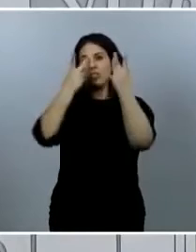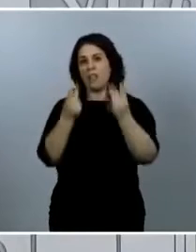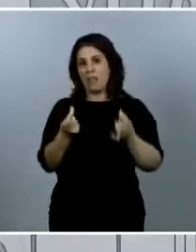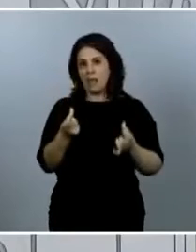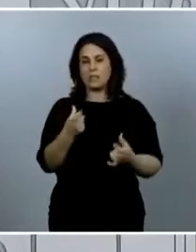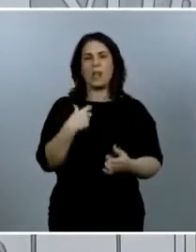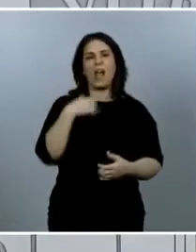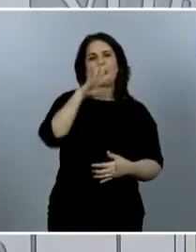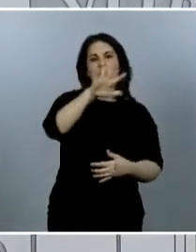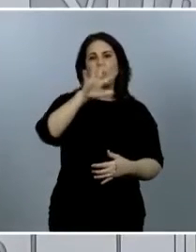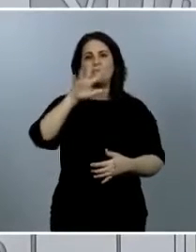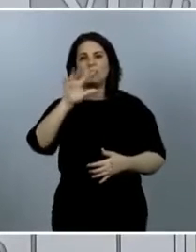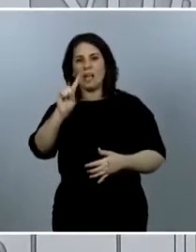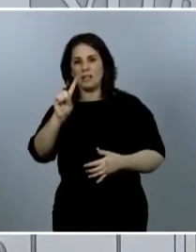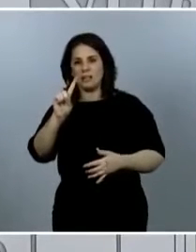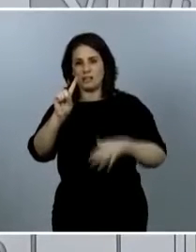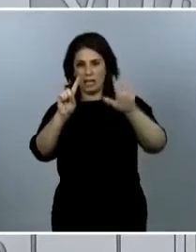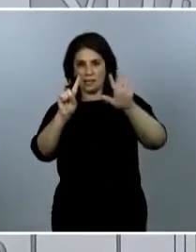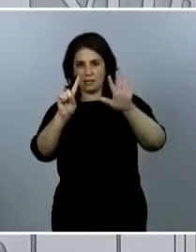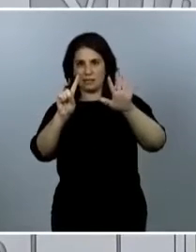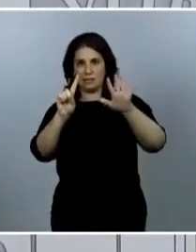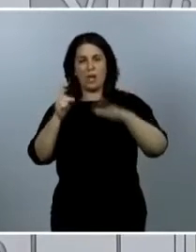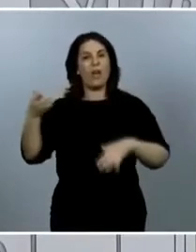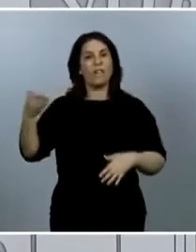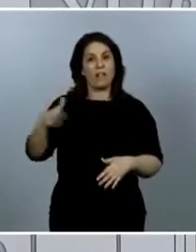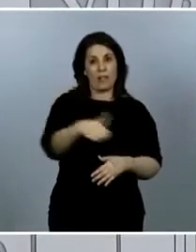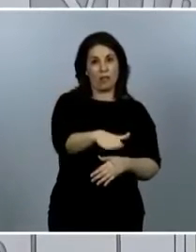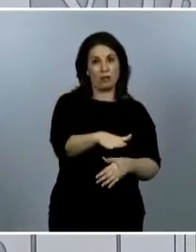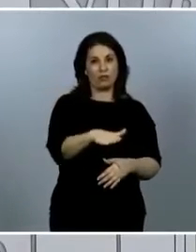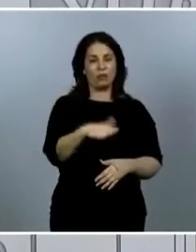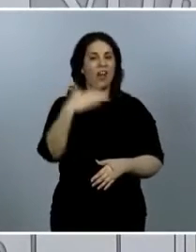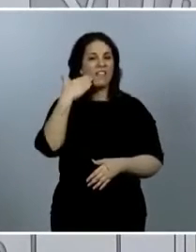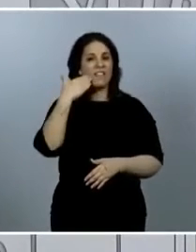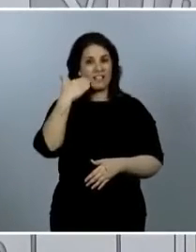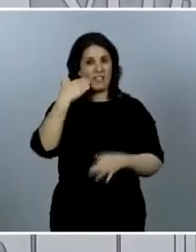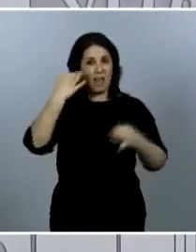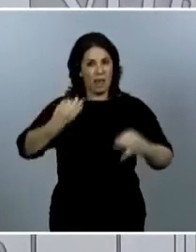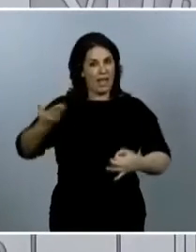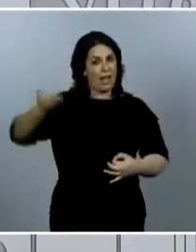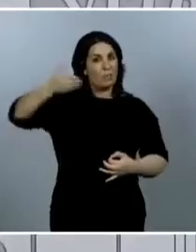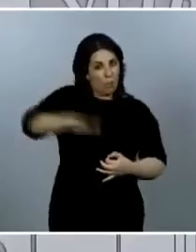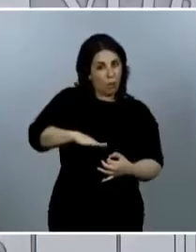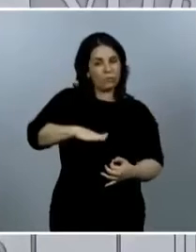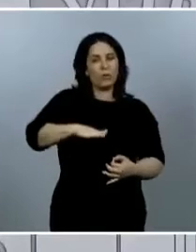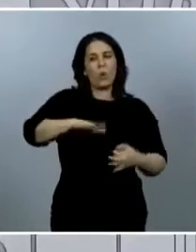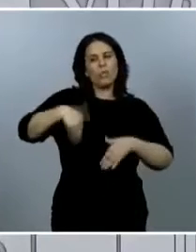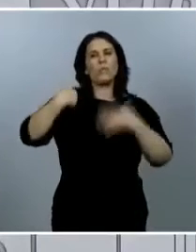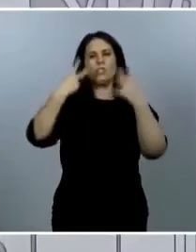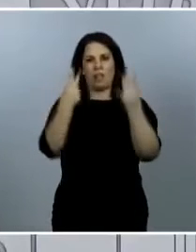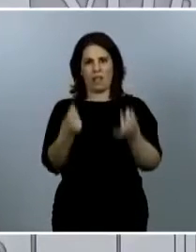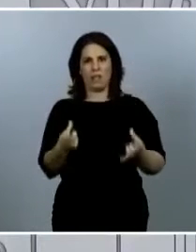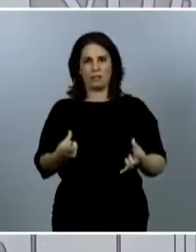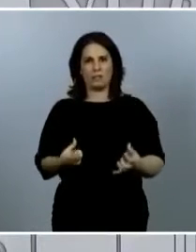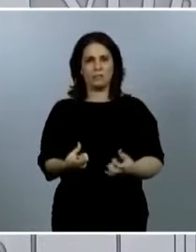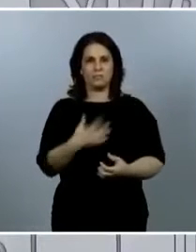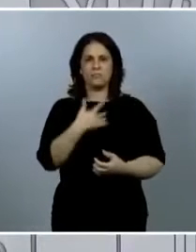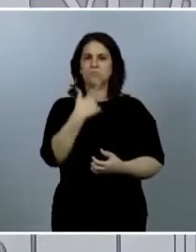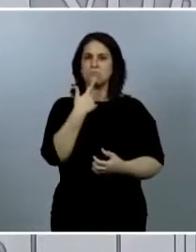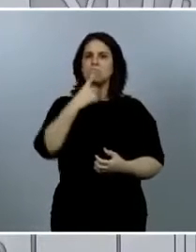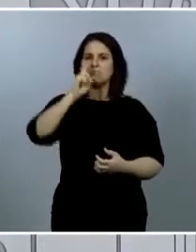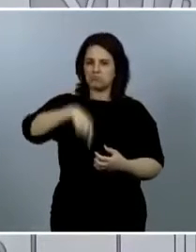fallecidos con fecha de defunción en los últimos siete días, lo cual es un dato también muy interesante.